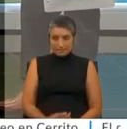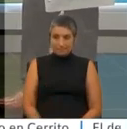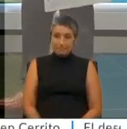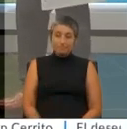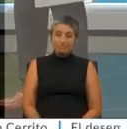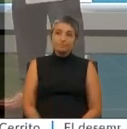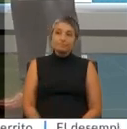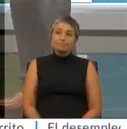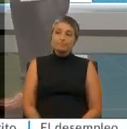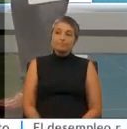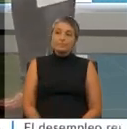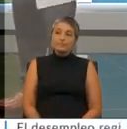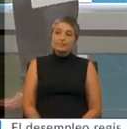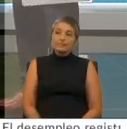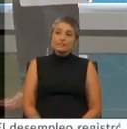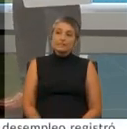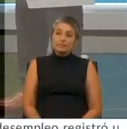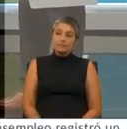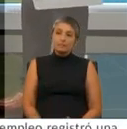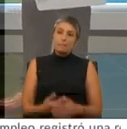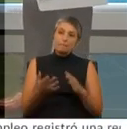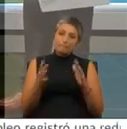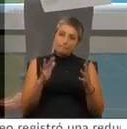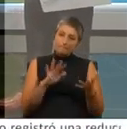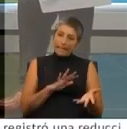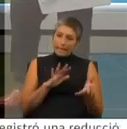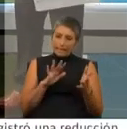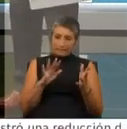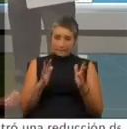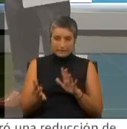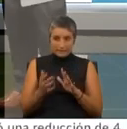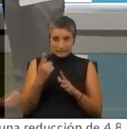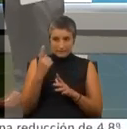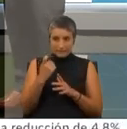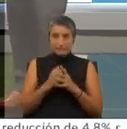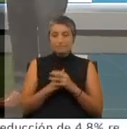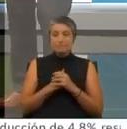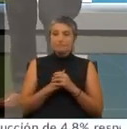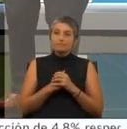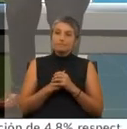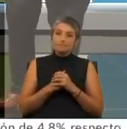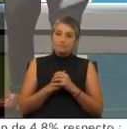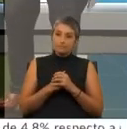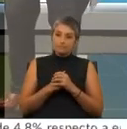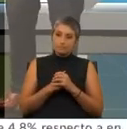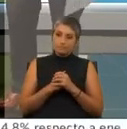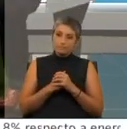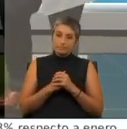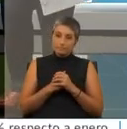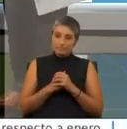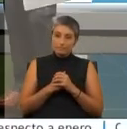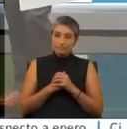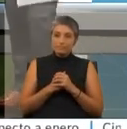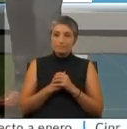parecido a la de Treza. Tiene algunos elementos, sí, parecidos a la que analizamos Algún elemento, pero en esta cae, no es que se da cuenta. Como no llego, me